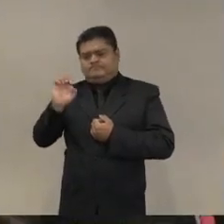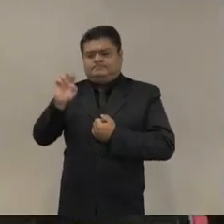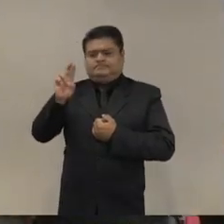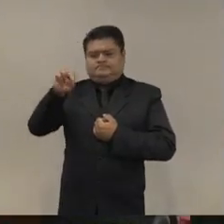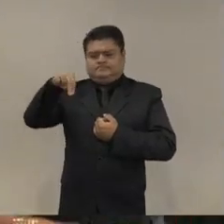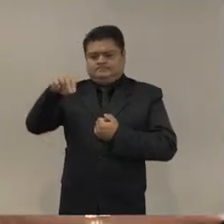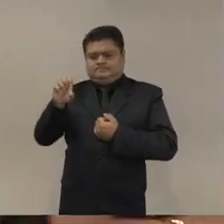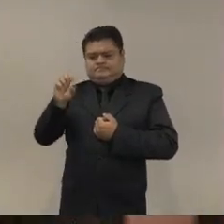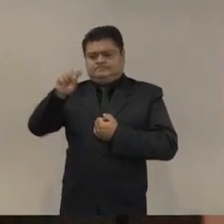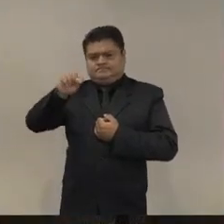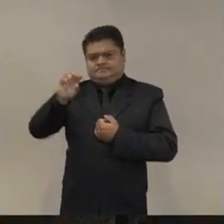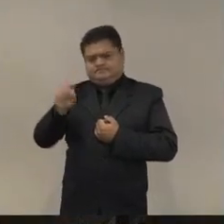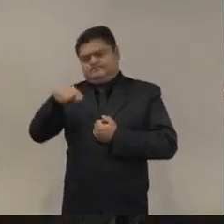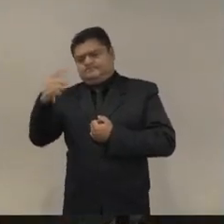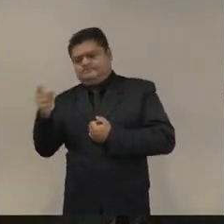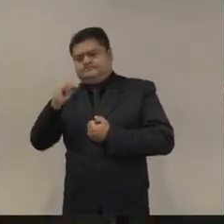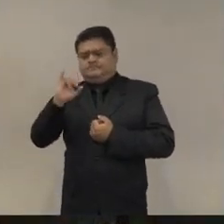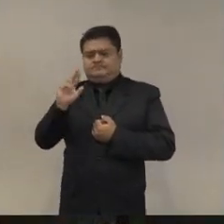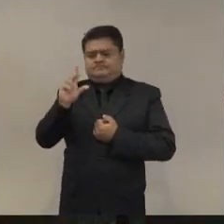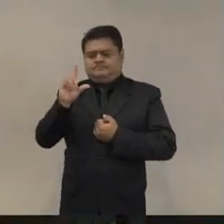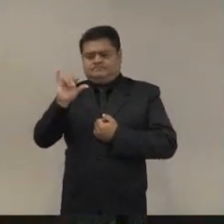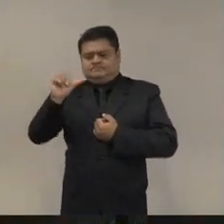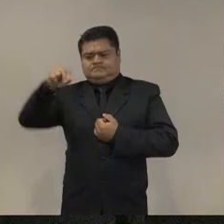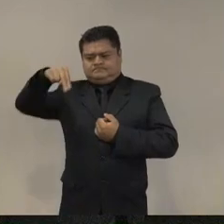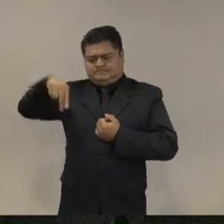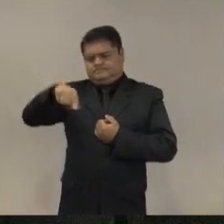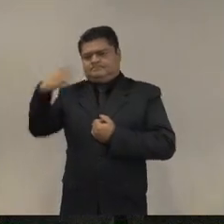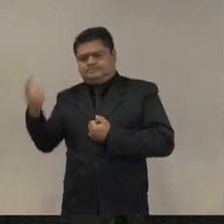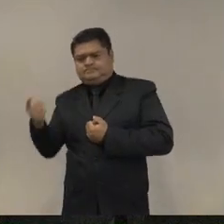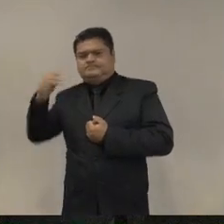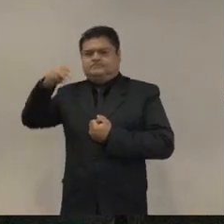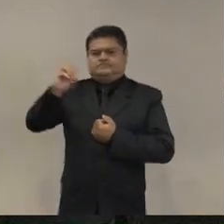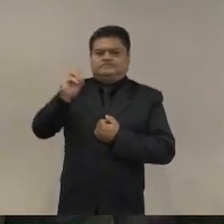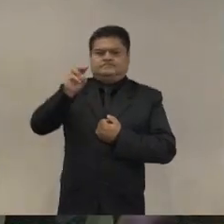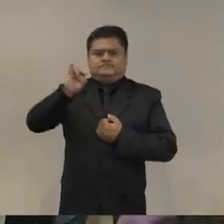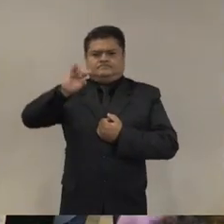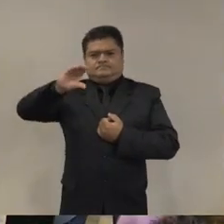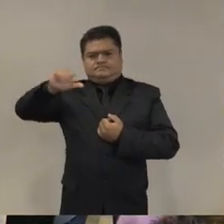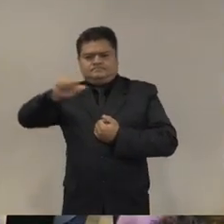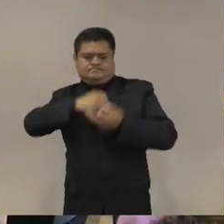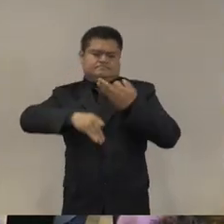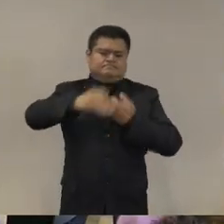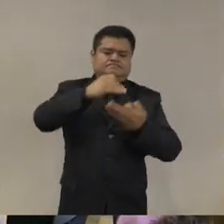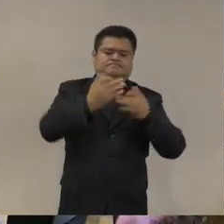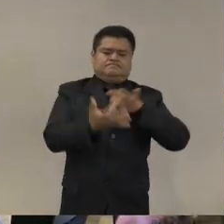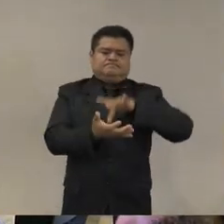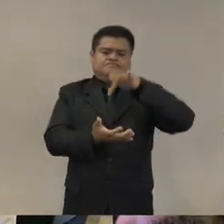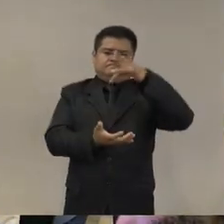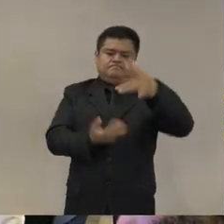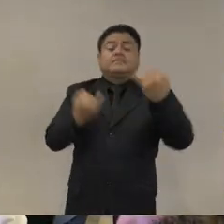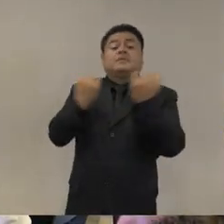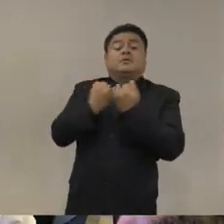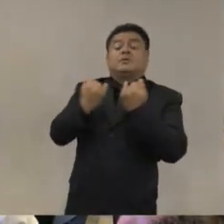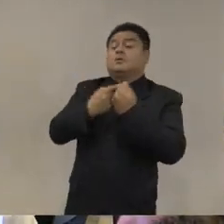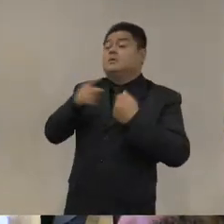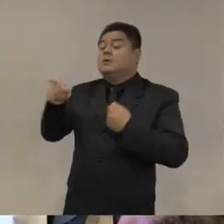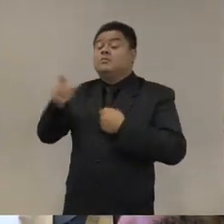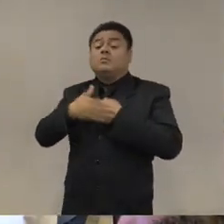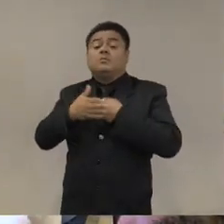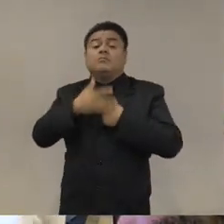pausa solo para que las personas que necesitan traductor vayan a la entrada con su identificación y lo puedan